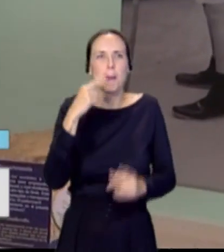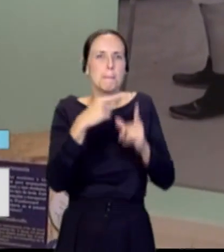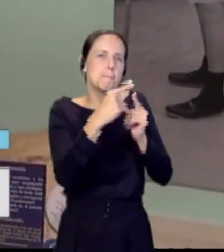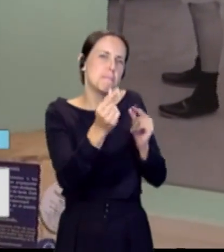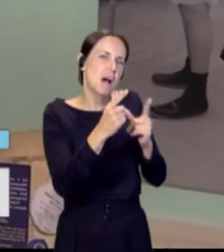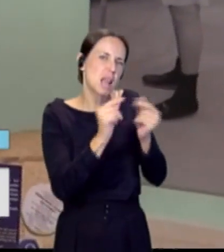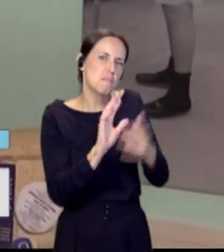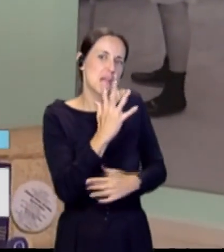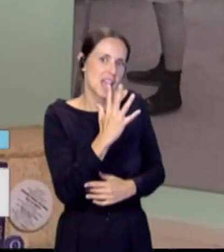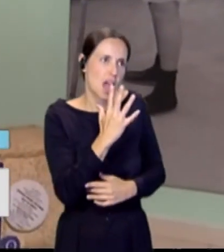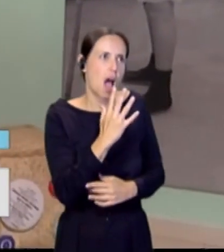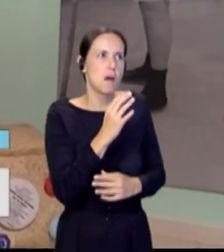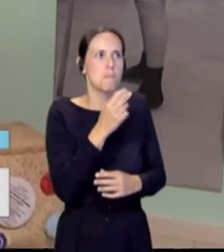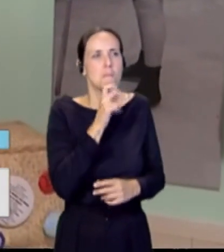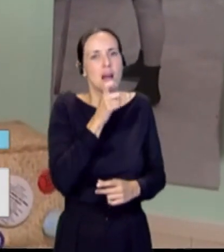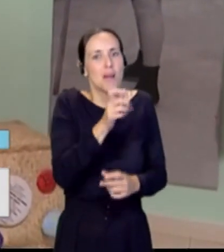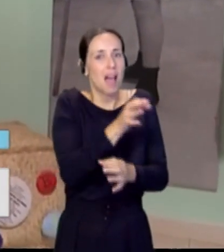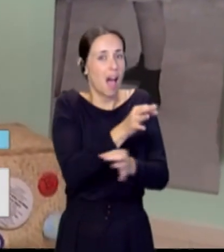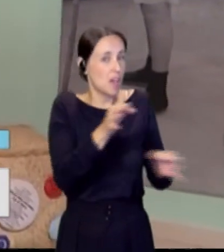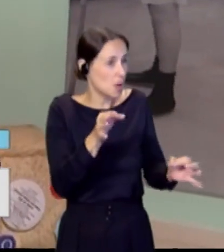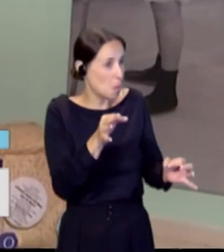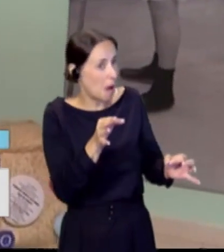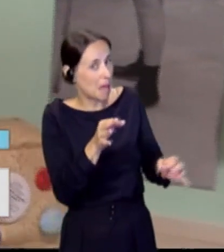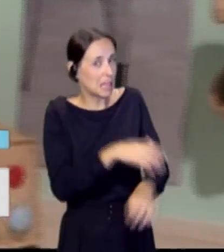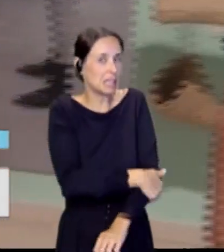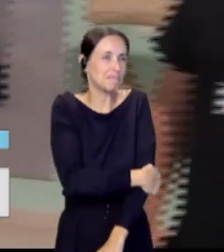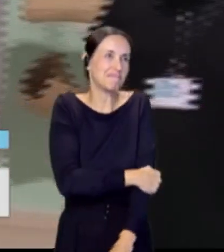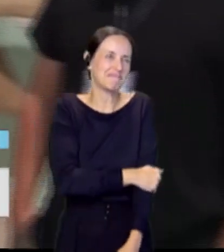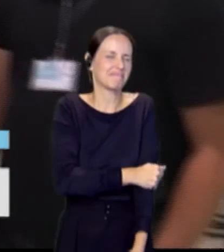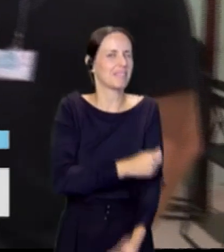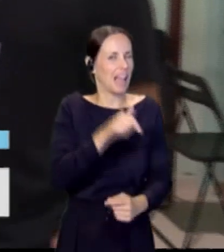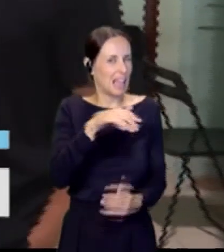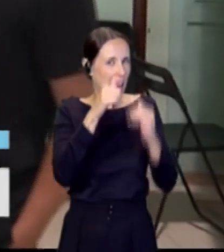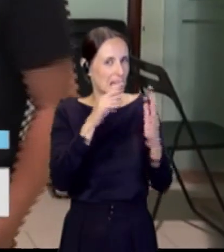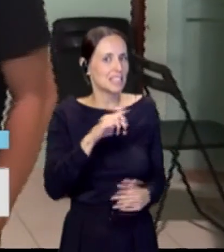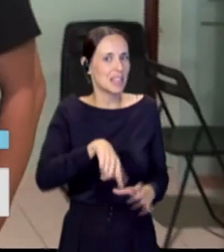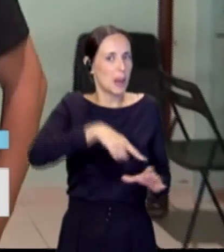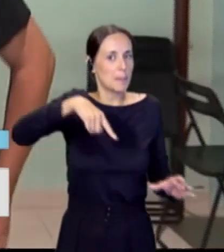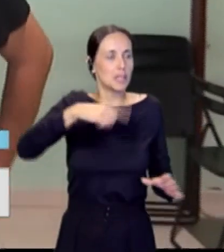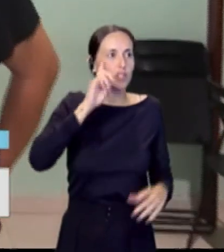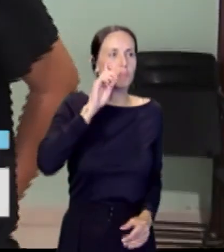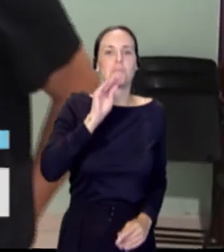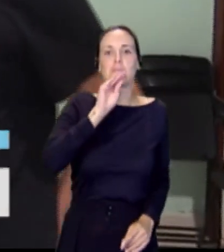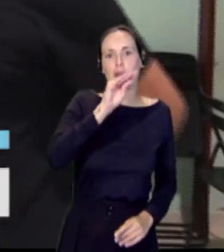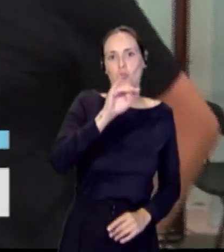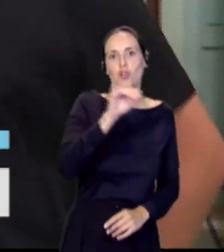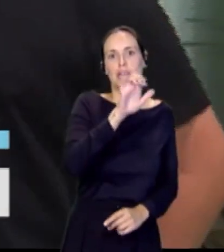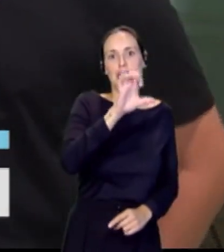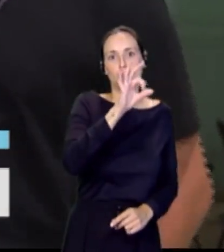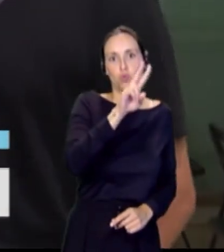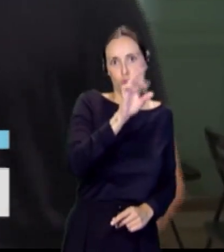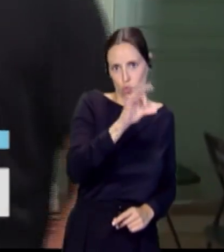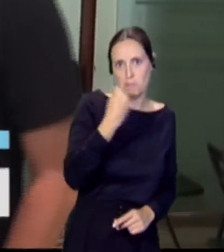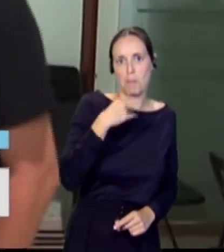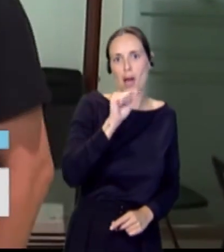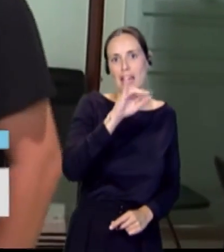y más adecuada en el centro de interpretación de la Casa de la Miel. No sé si es la palabra más adecuada. Se lo voy a preguntar a Jesús Peña, de Aider la Gomera. Jesús, buenos días. Buenos